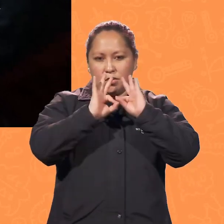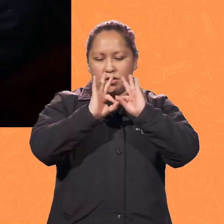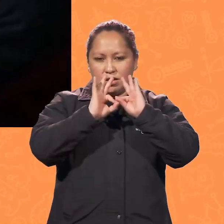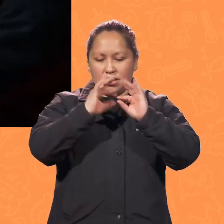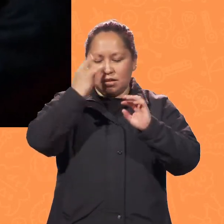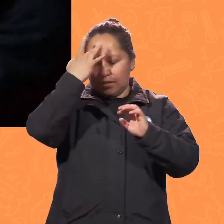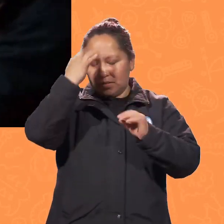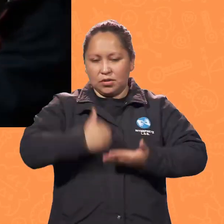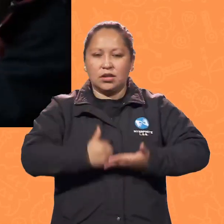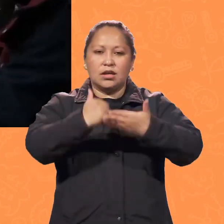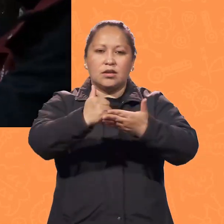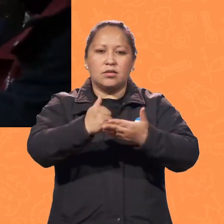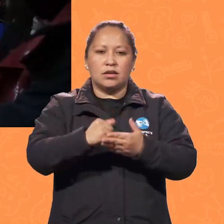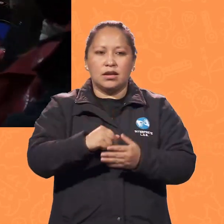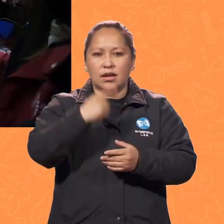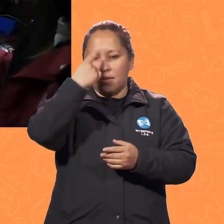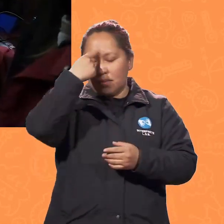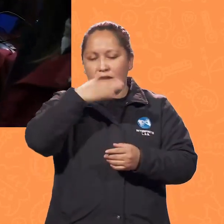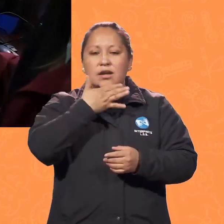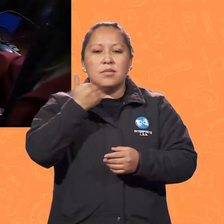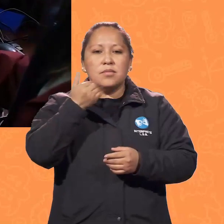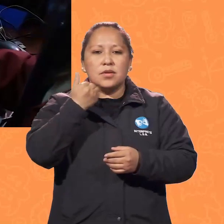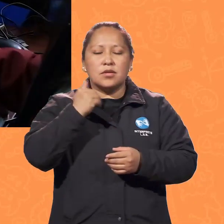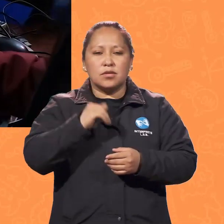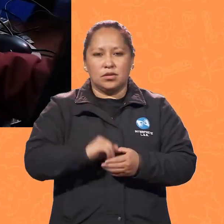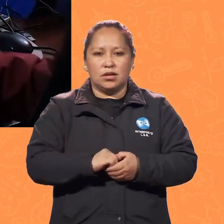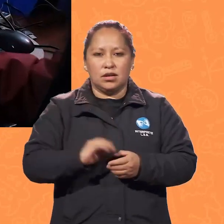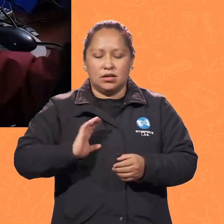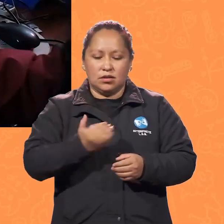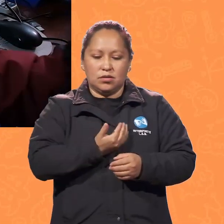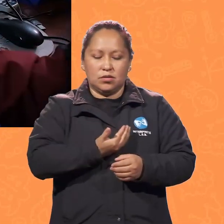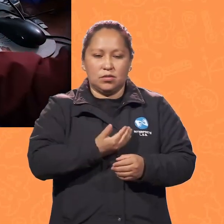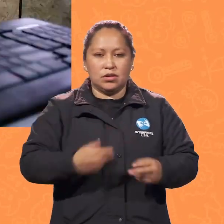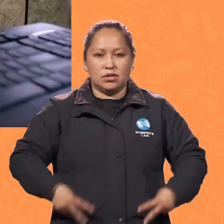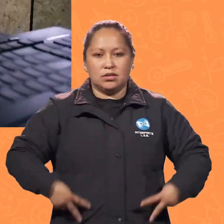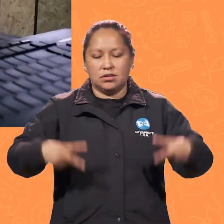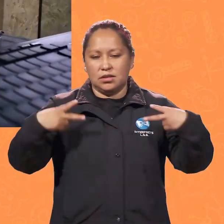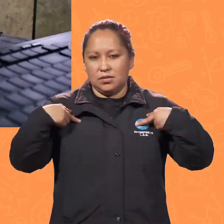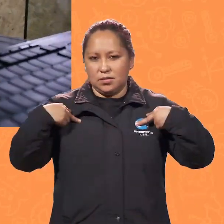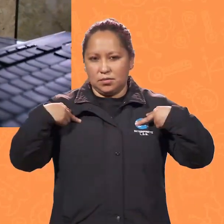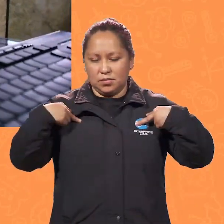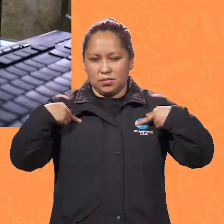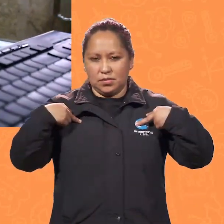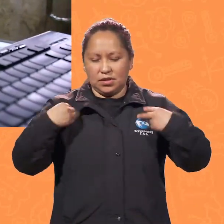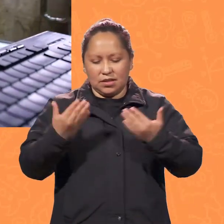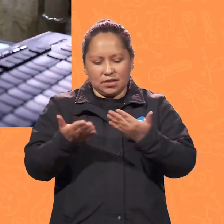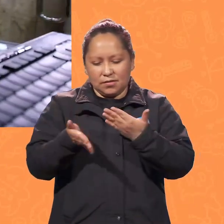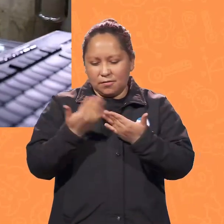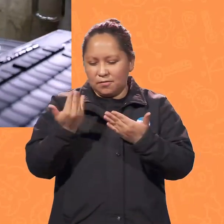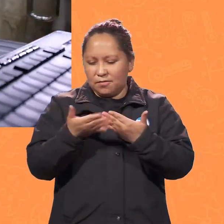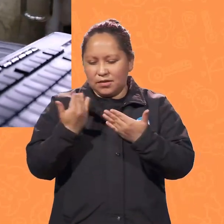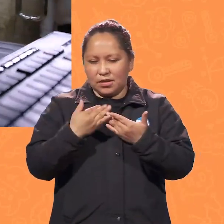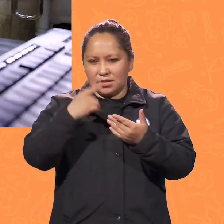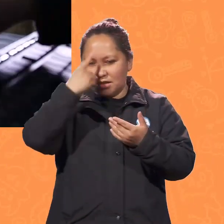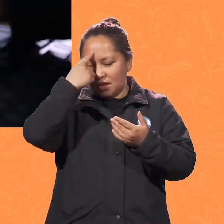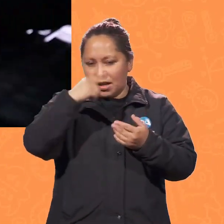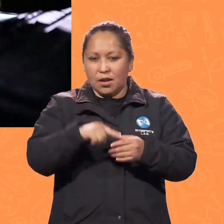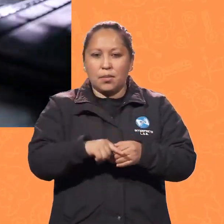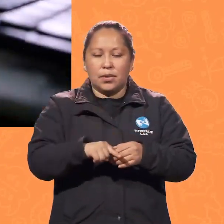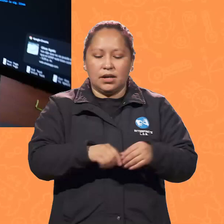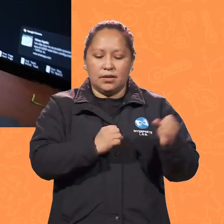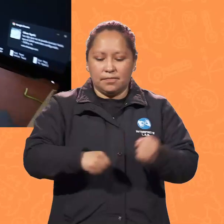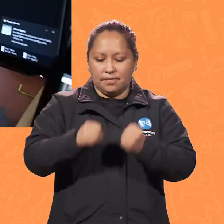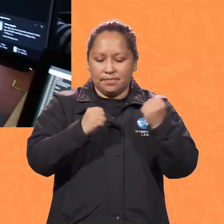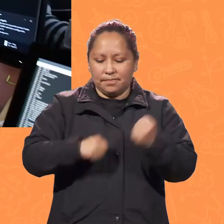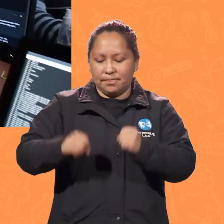beneficiosas para mejorar nuestra calidad de vida, desde facilitar las labores cotidianas, como limpiar la casa, hasta intervenir en